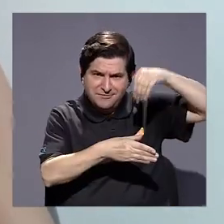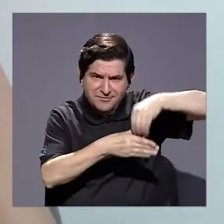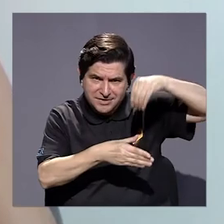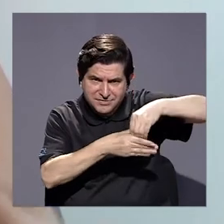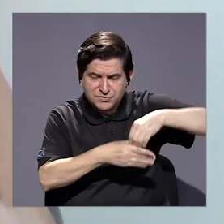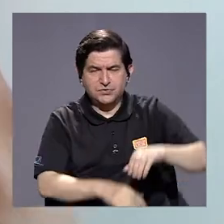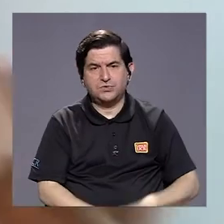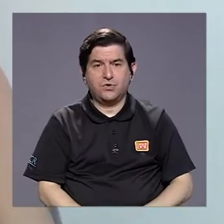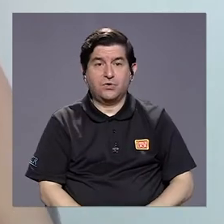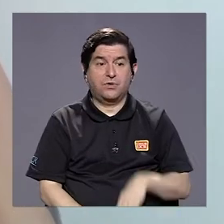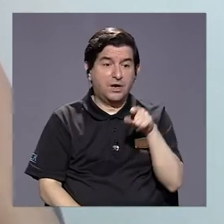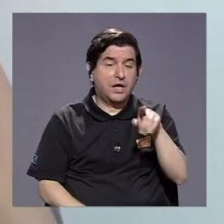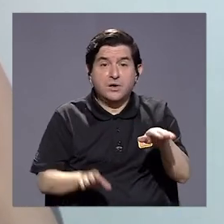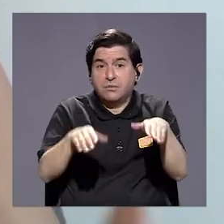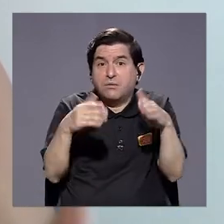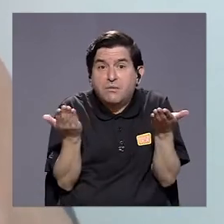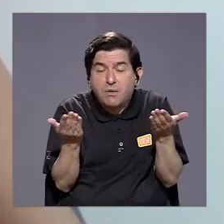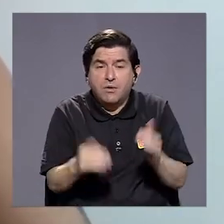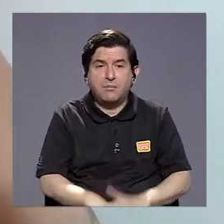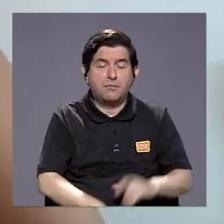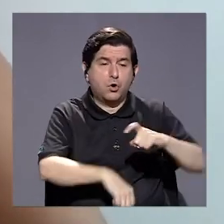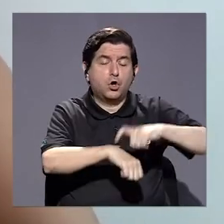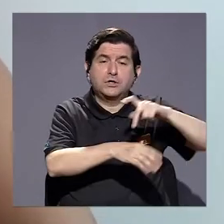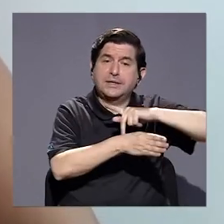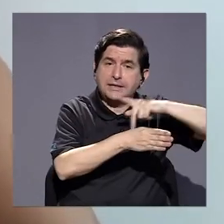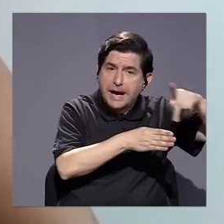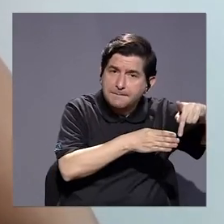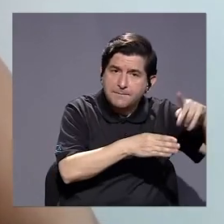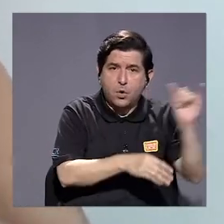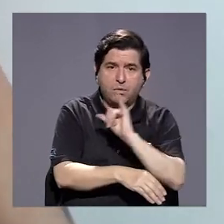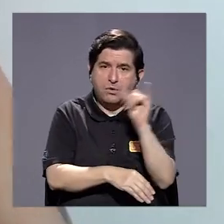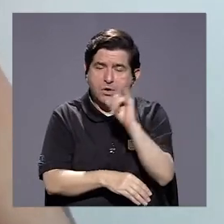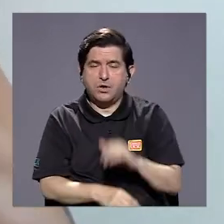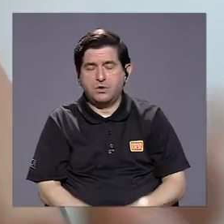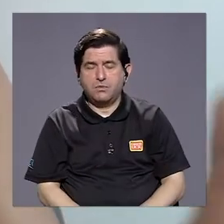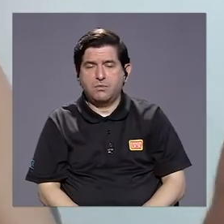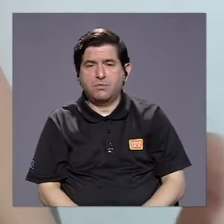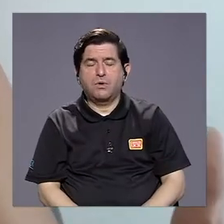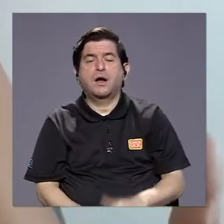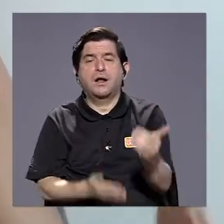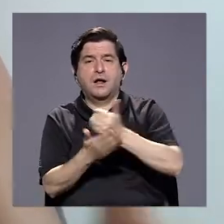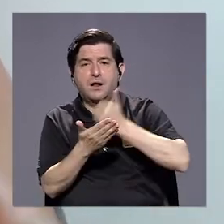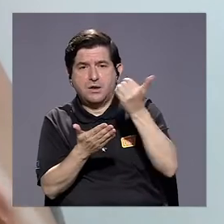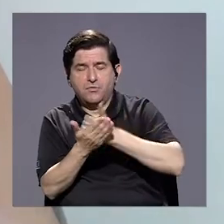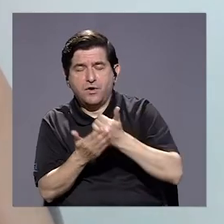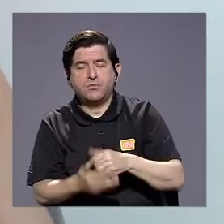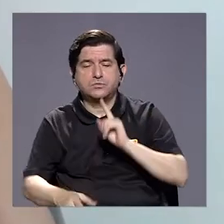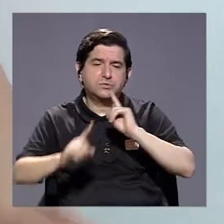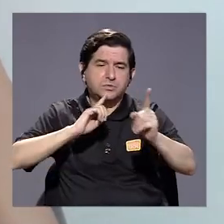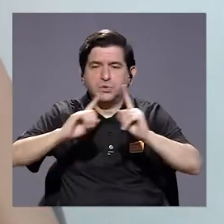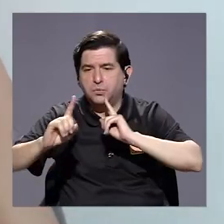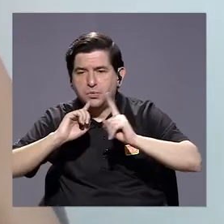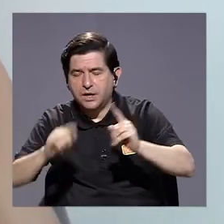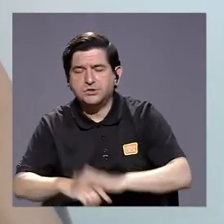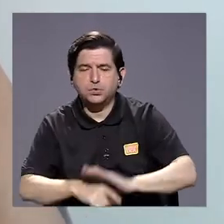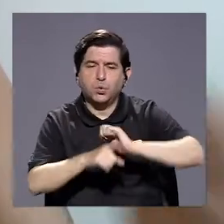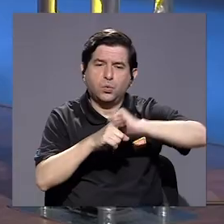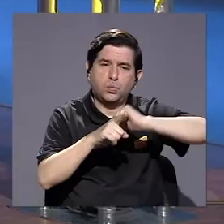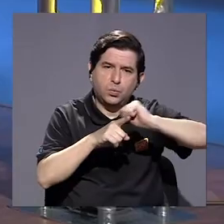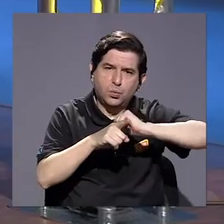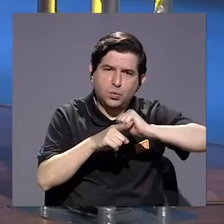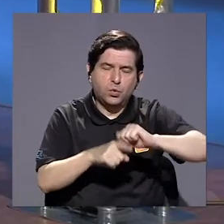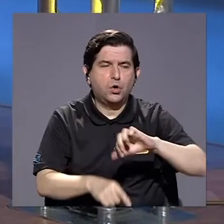inversión, y requiere inversión por vía de tiempos profesionales y también por vía de recursos de difusión,